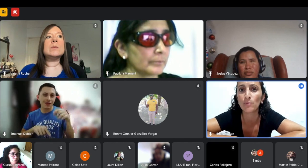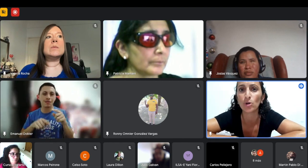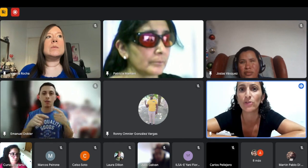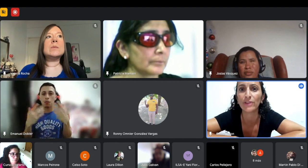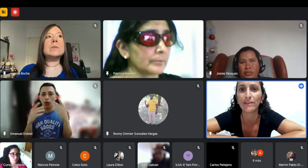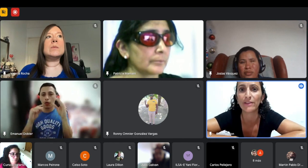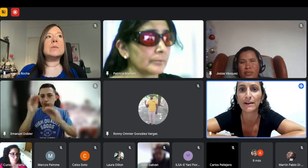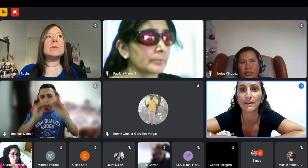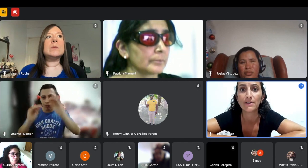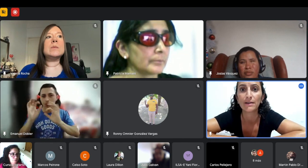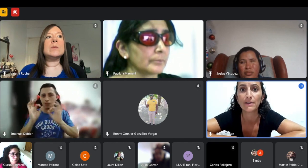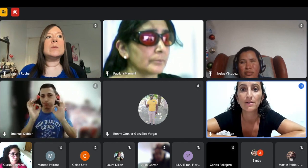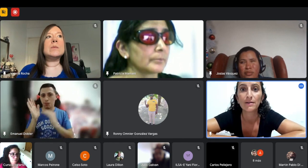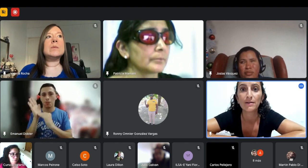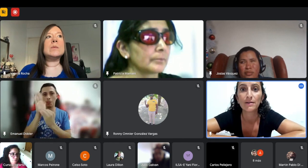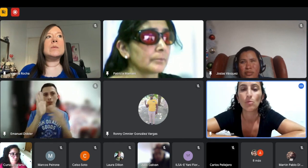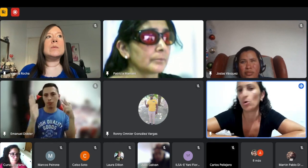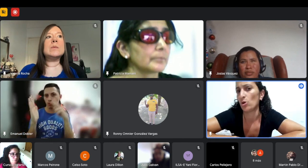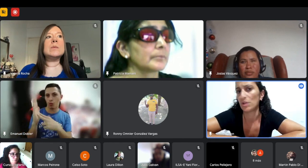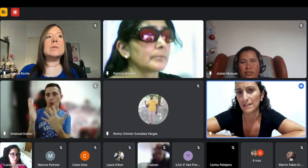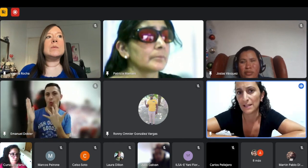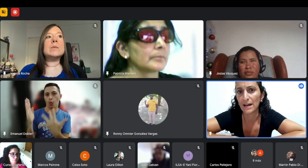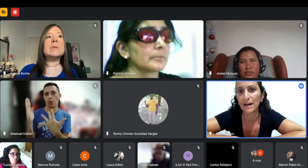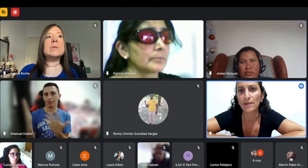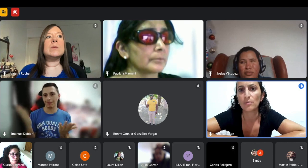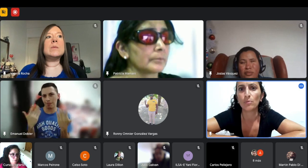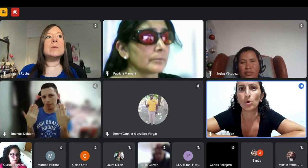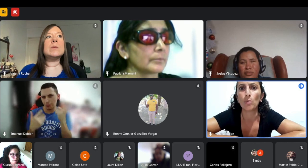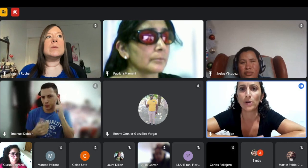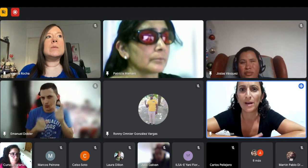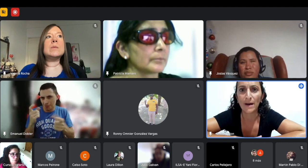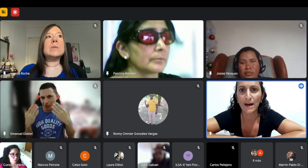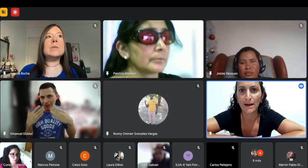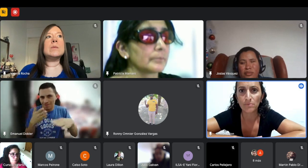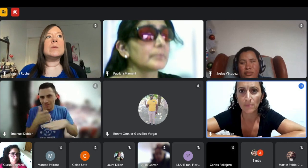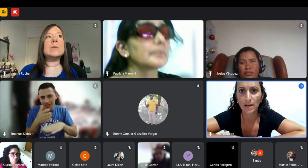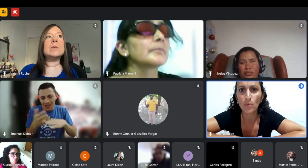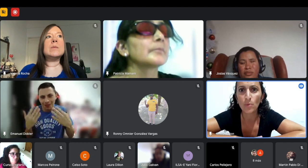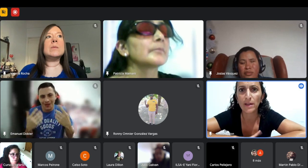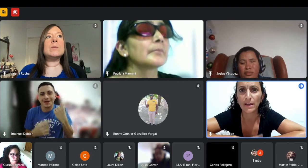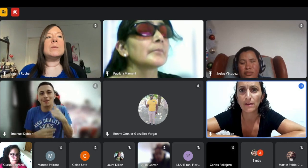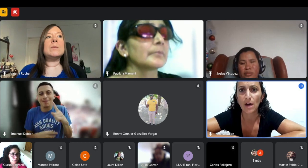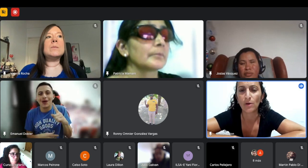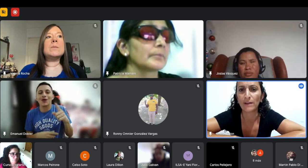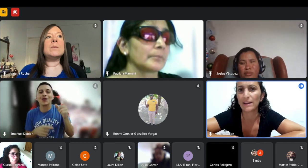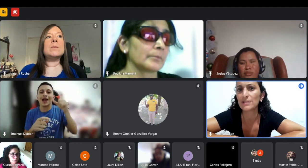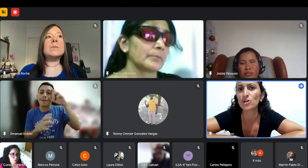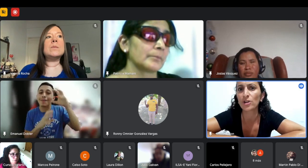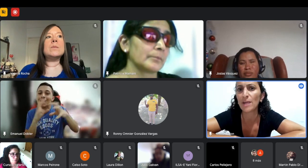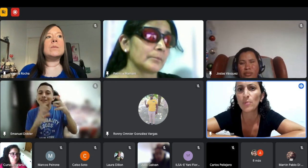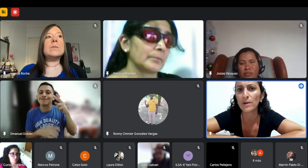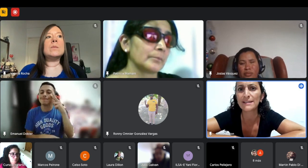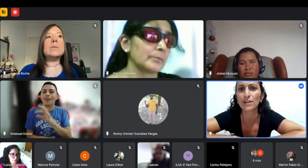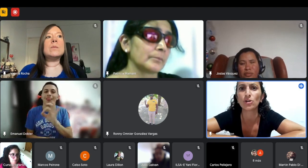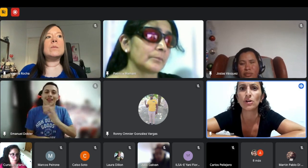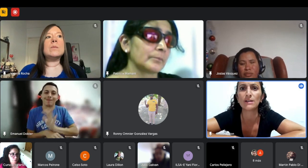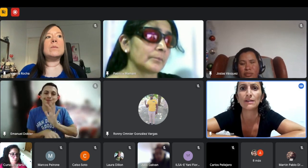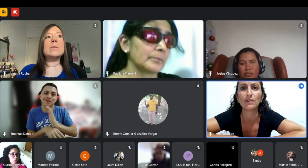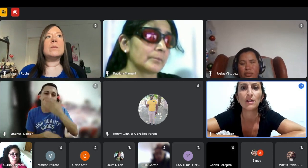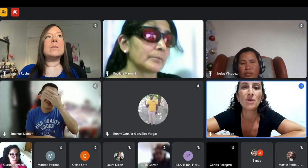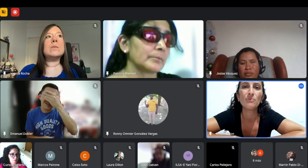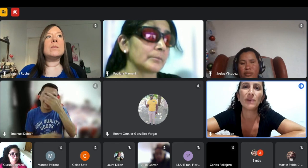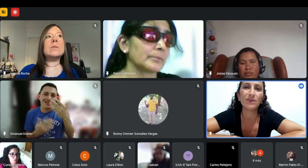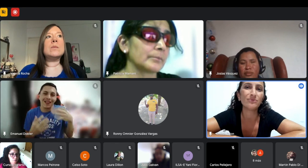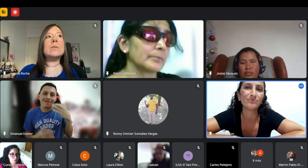trabajar puedo entender puedo diseñar puedo programar él puede aunque tenga sordera puede hacer todo